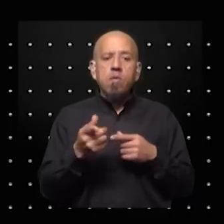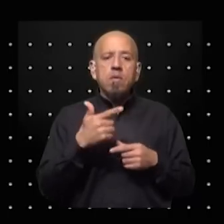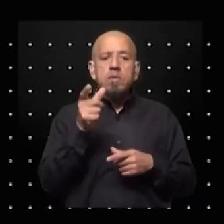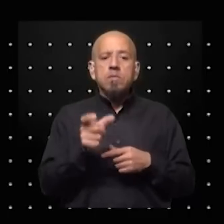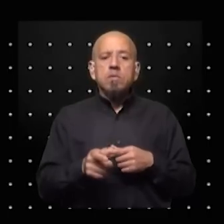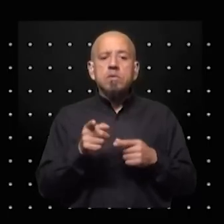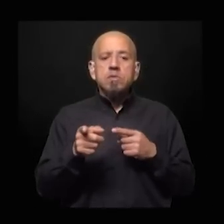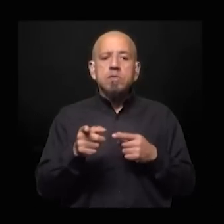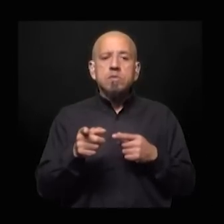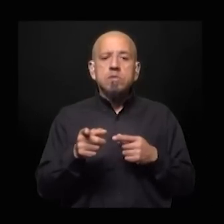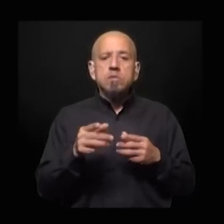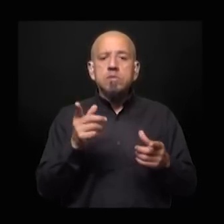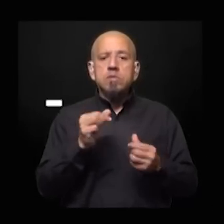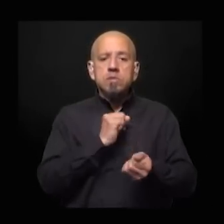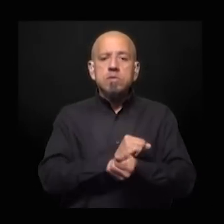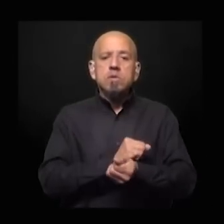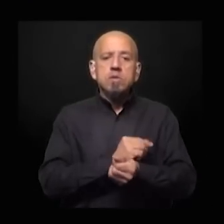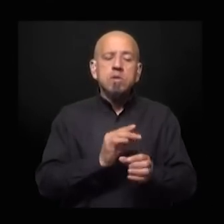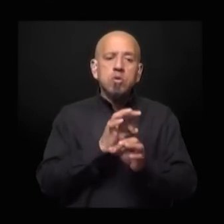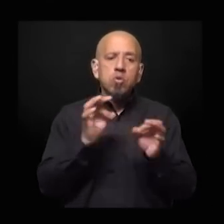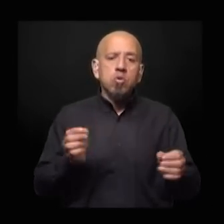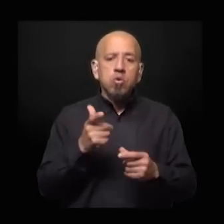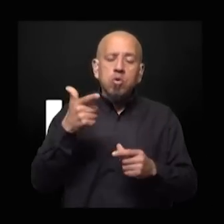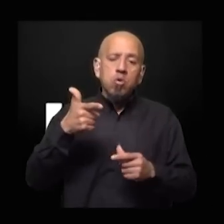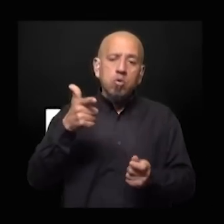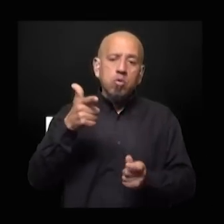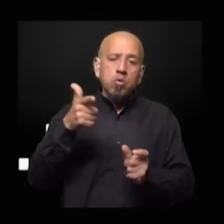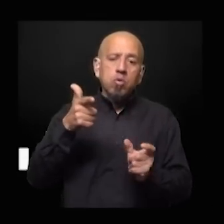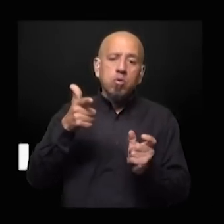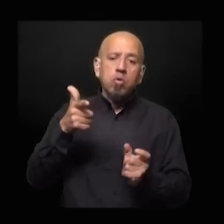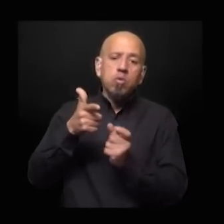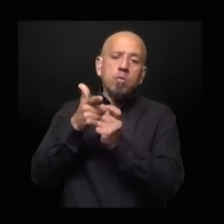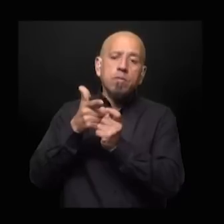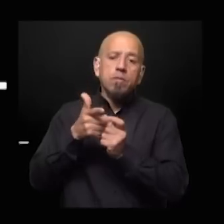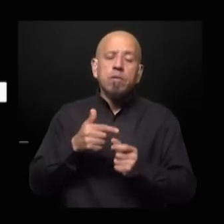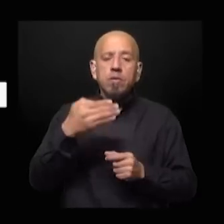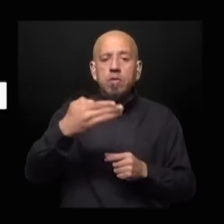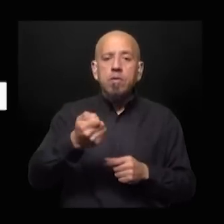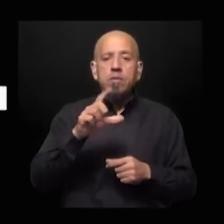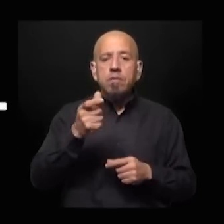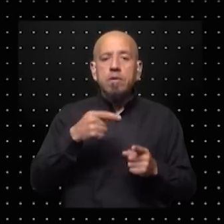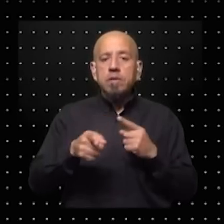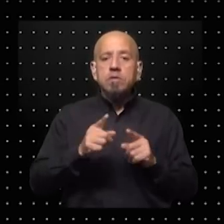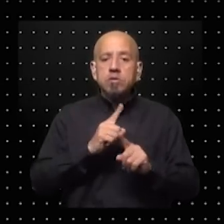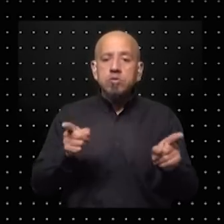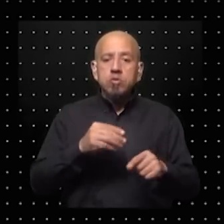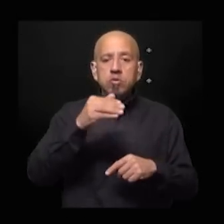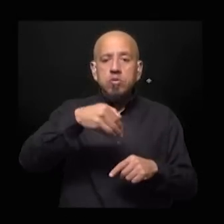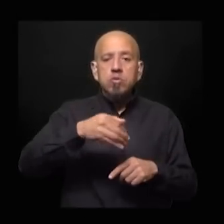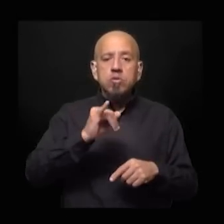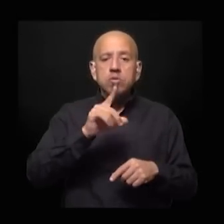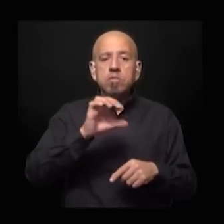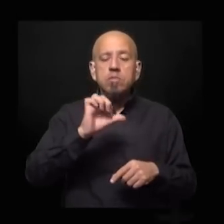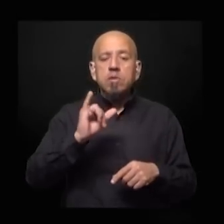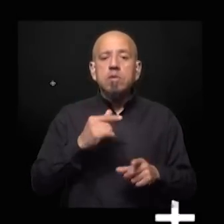que se manifiestan cárcel o bala son candidatos o sea ese tipo de cuestiones están en los candidatos no de mi ley ese tipo de